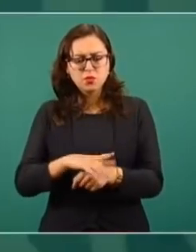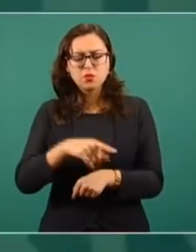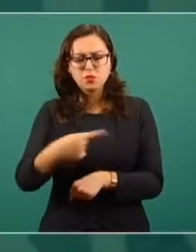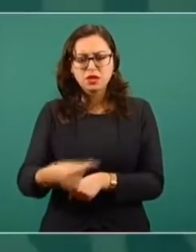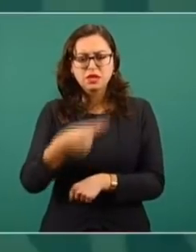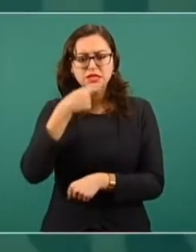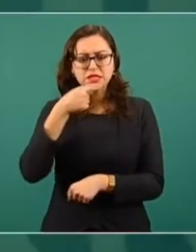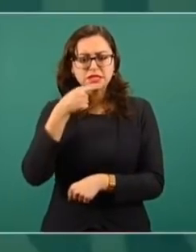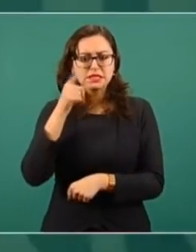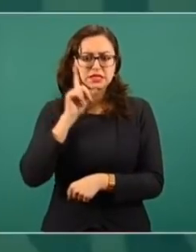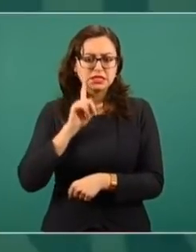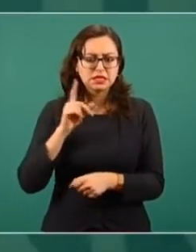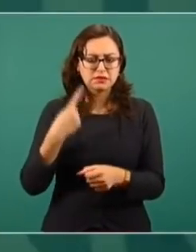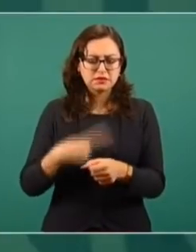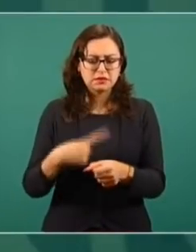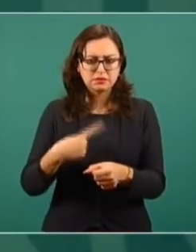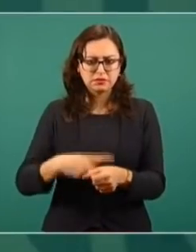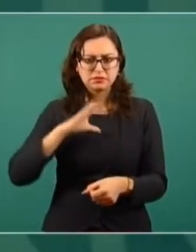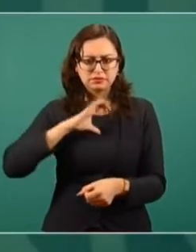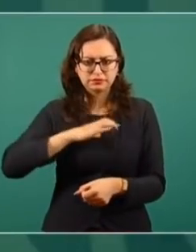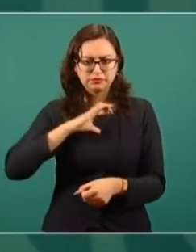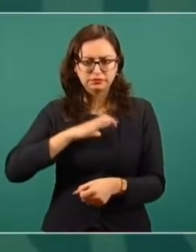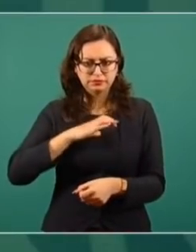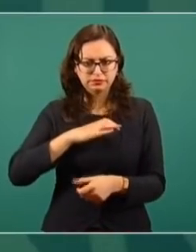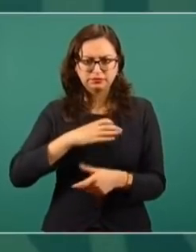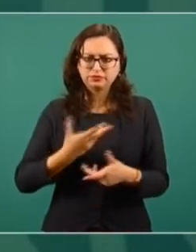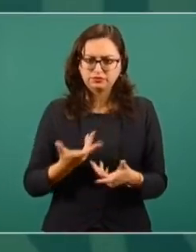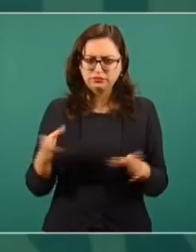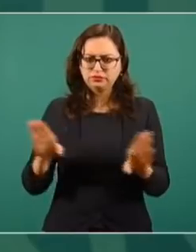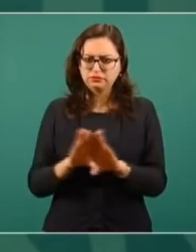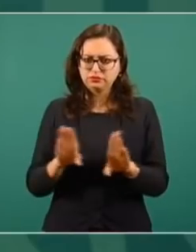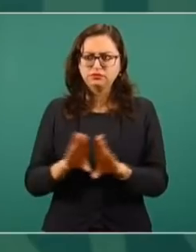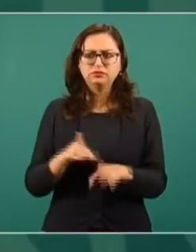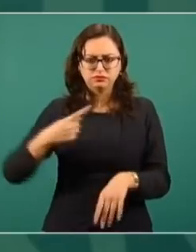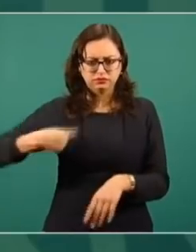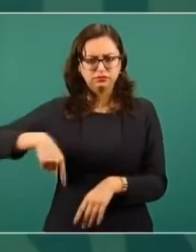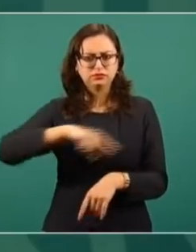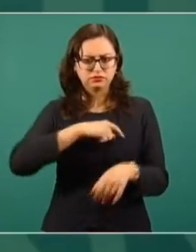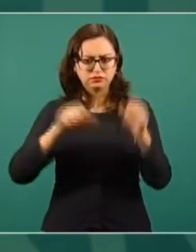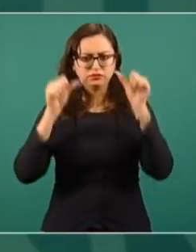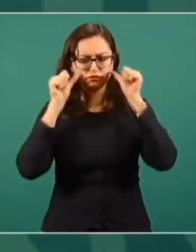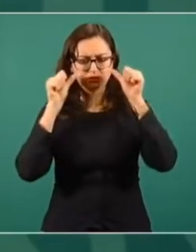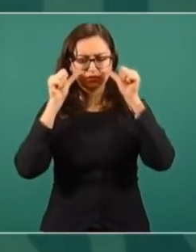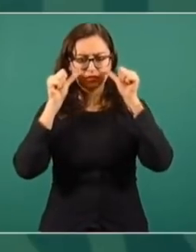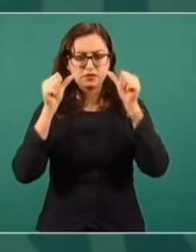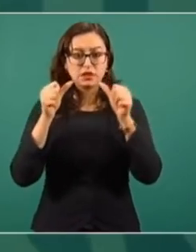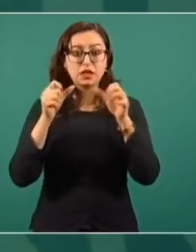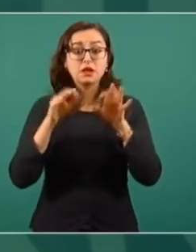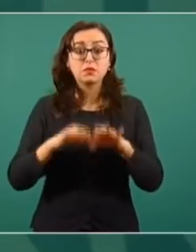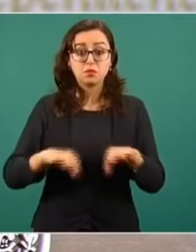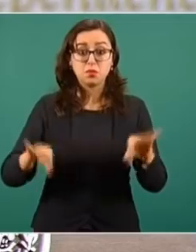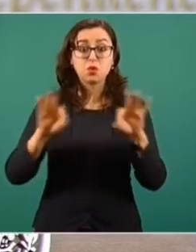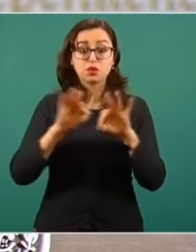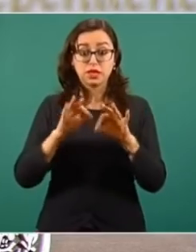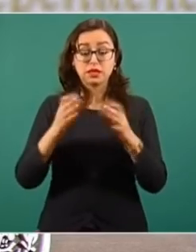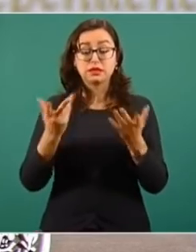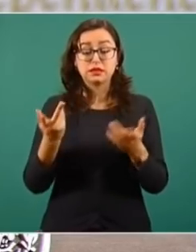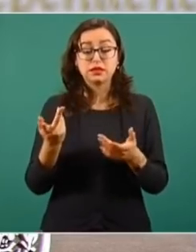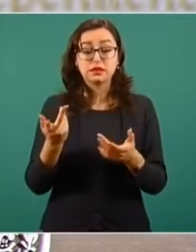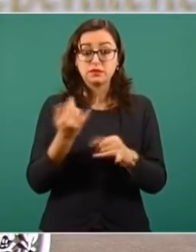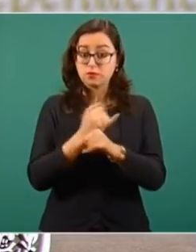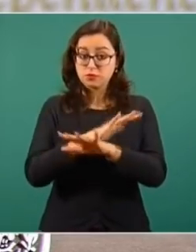cáncer, con leucemia. Pero desde luego ahorita le paso la palabra. Es importante que tengamos conocimiento de todo lo que está